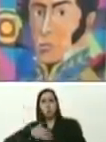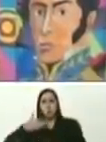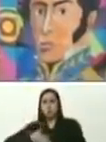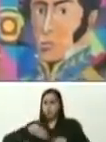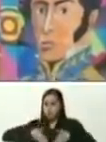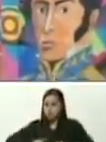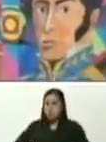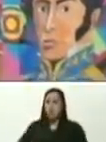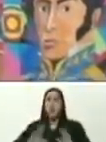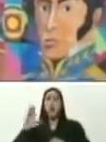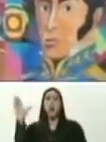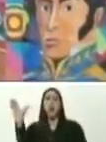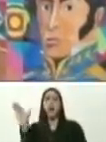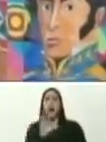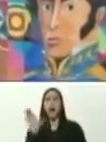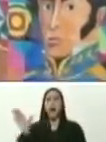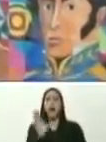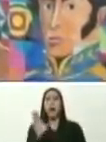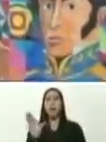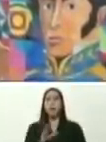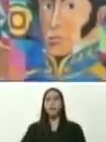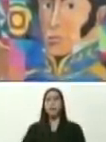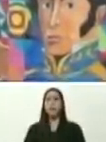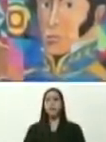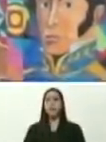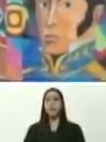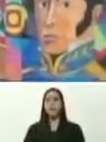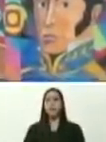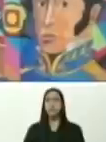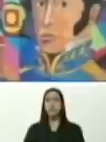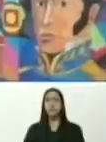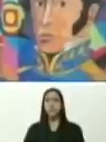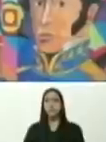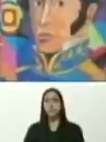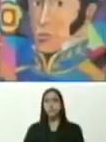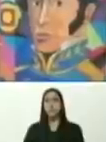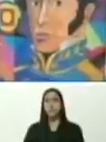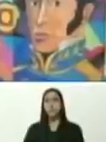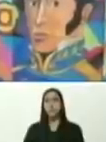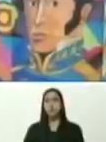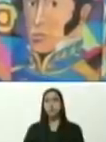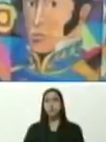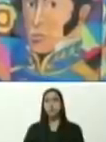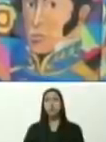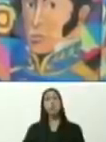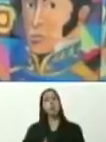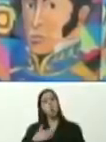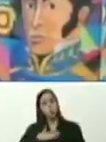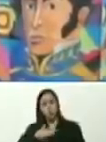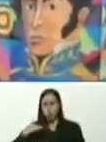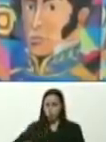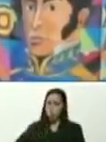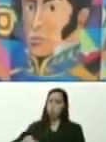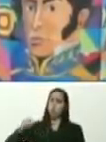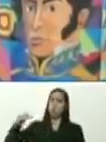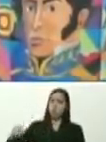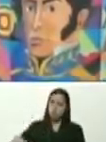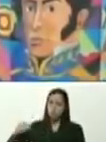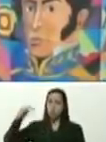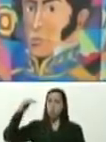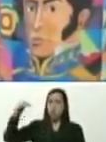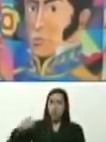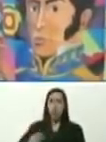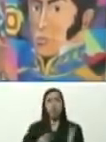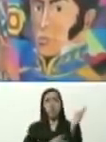nacido, en esta cuna, Caracas, y de haber crecido, de haber crecido, entre las